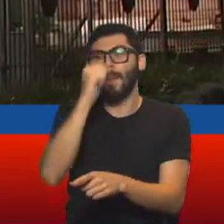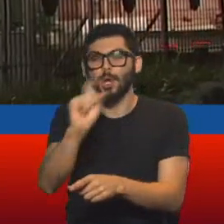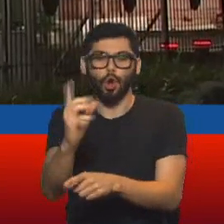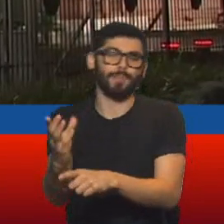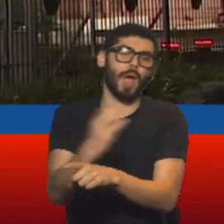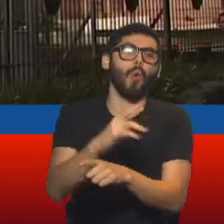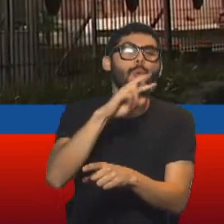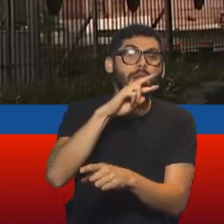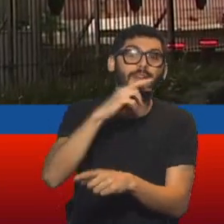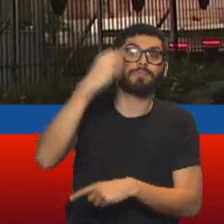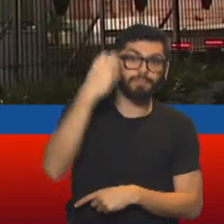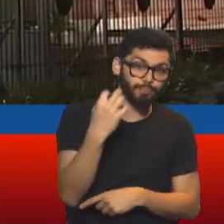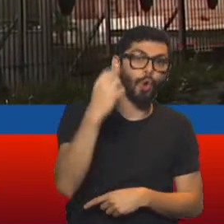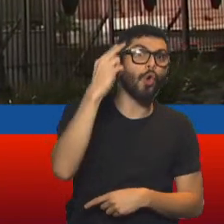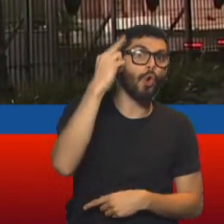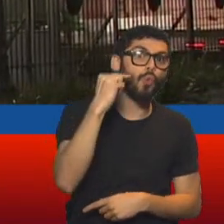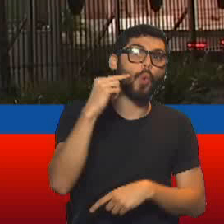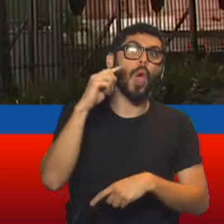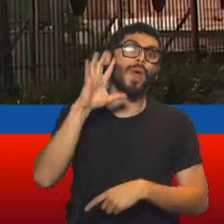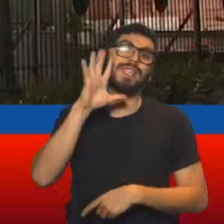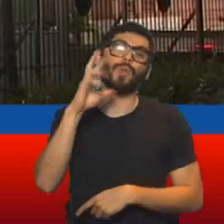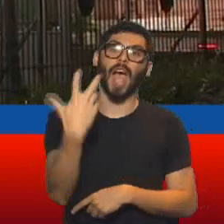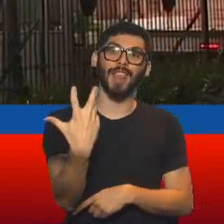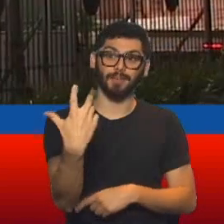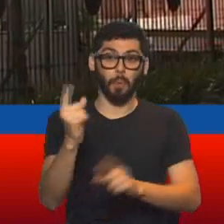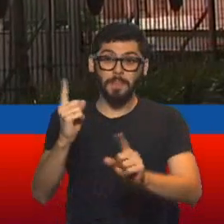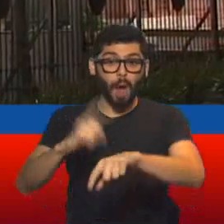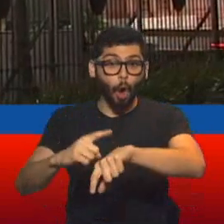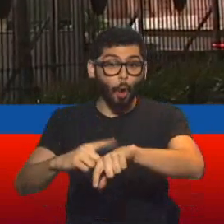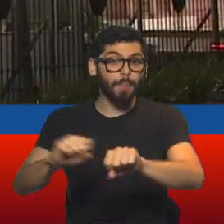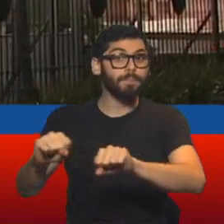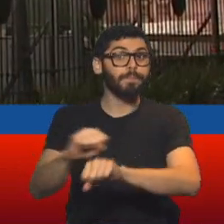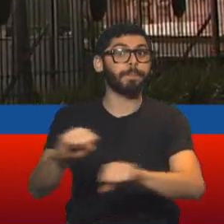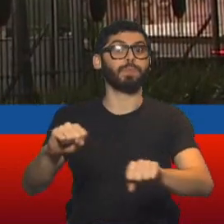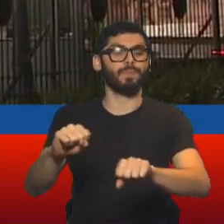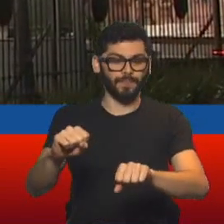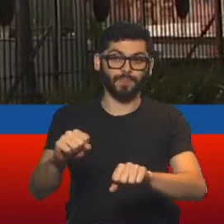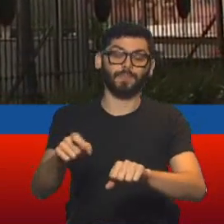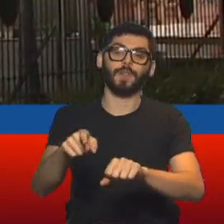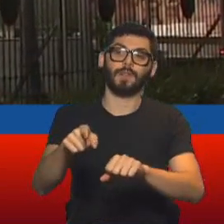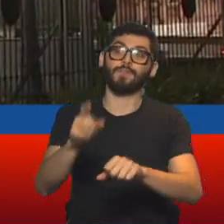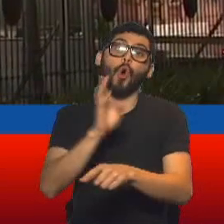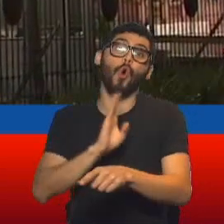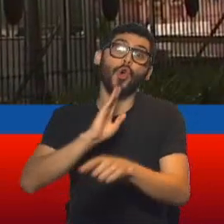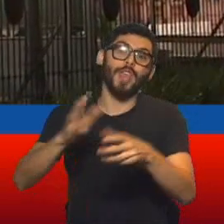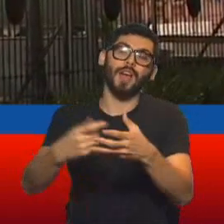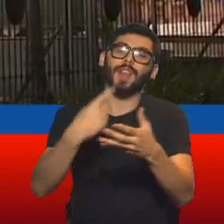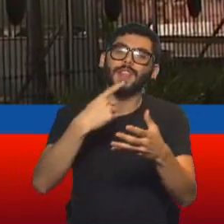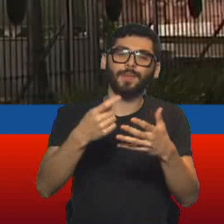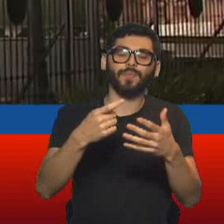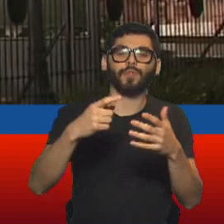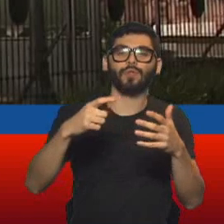exactamente a las 9.53 la hora del brutal atentado a la Mutual Judía, bajo el lema Conectados